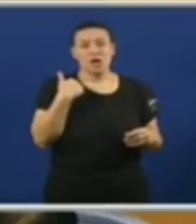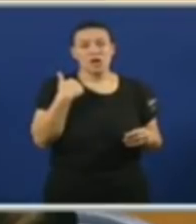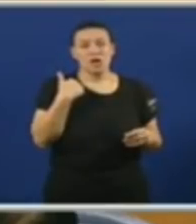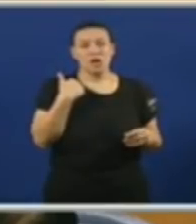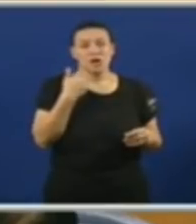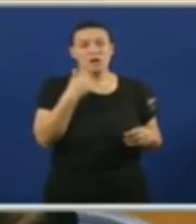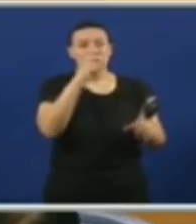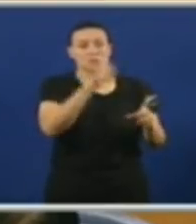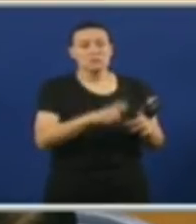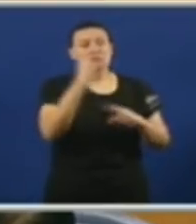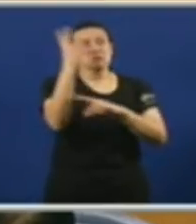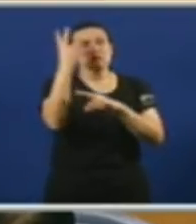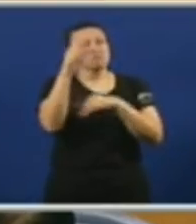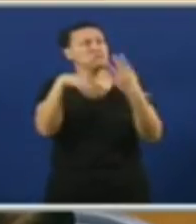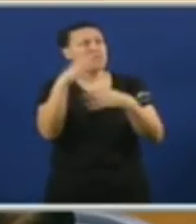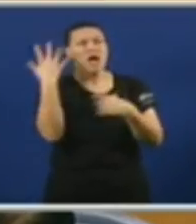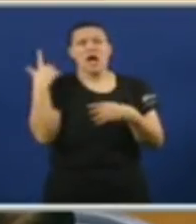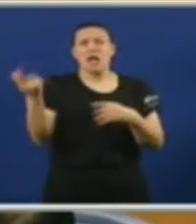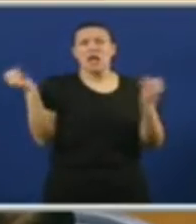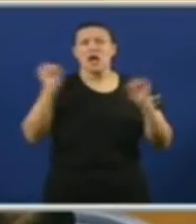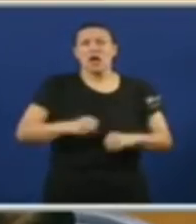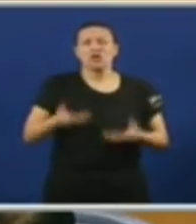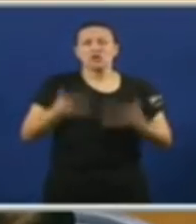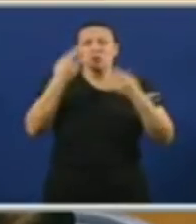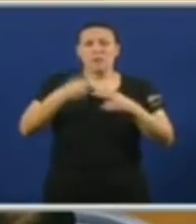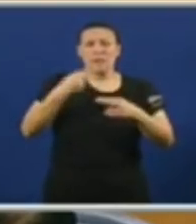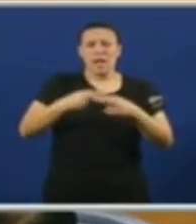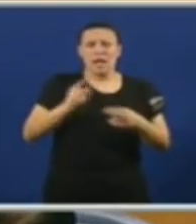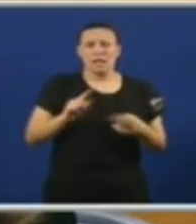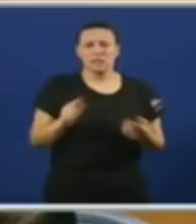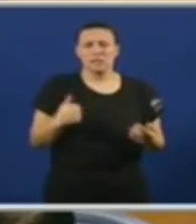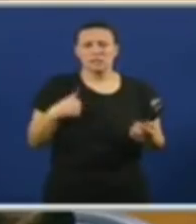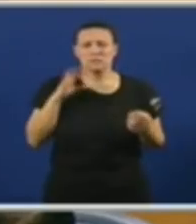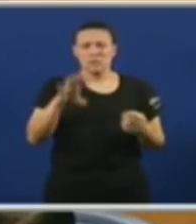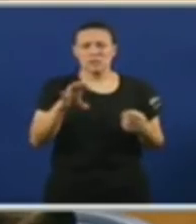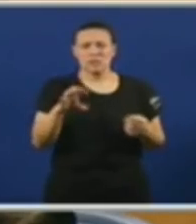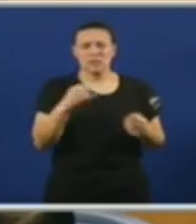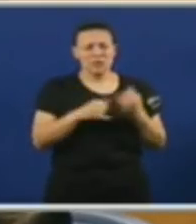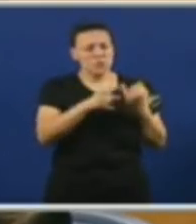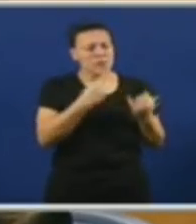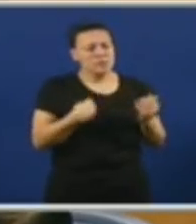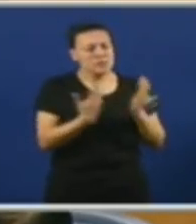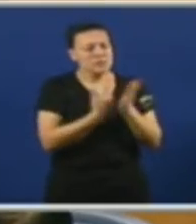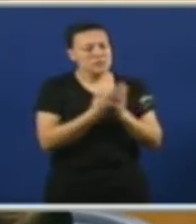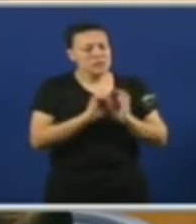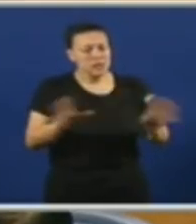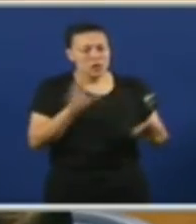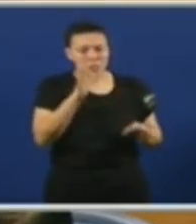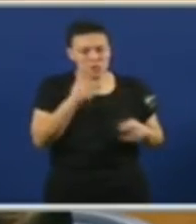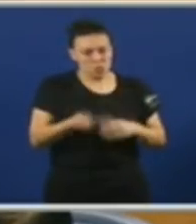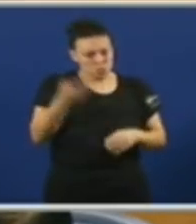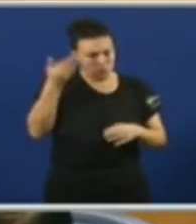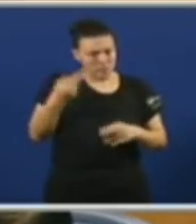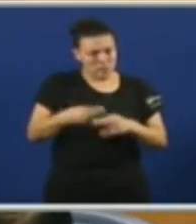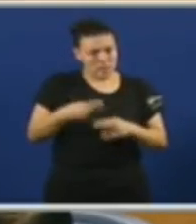alguén que está en Bavia Pode decir Que onten non se acordou Unha nova suba das PHS Para este país O que nos ten que aclarar E se esa nova suba